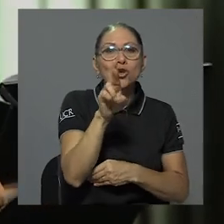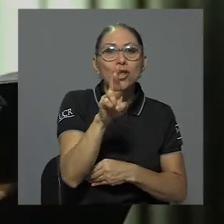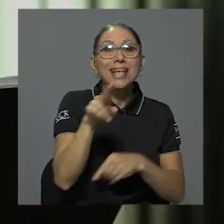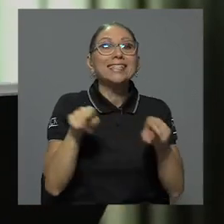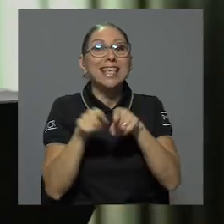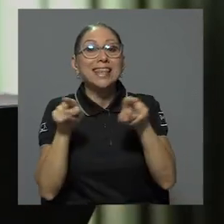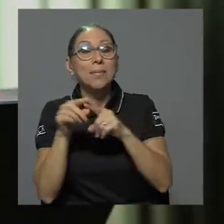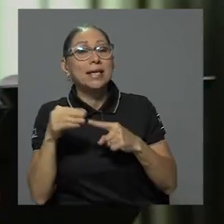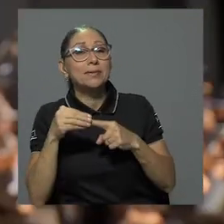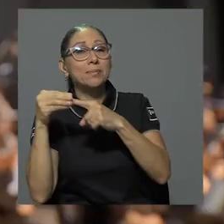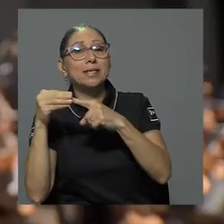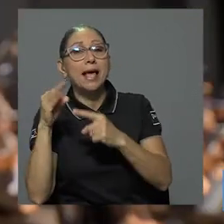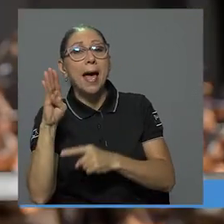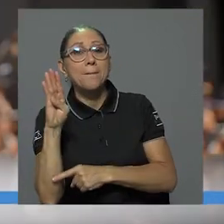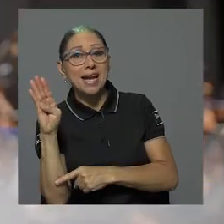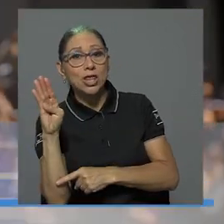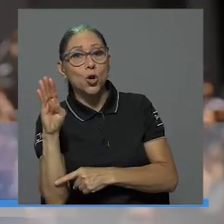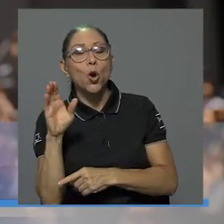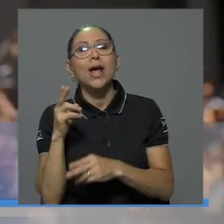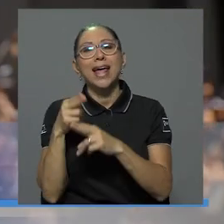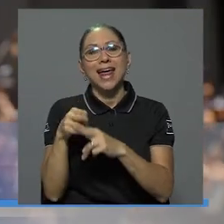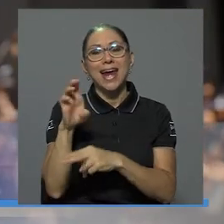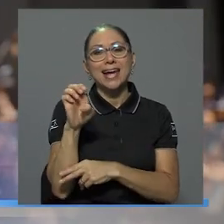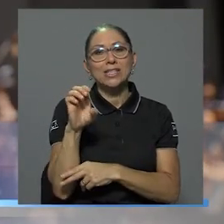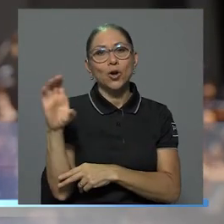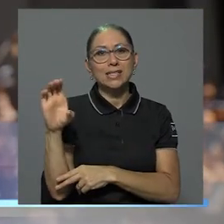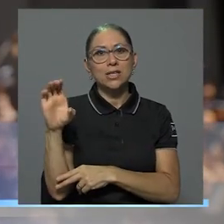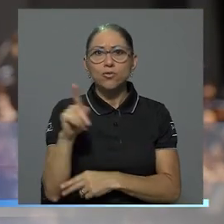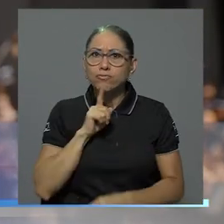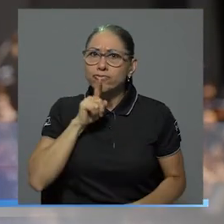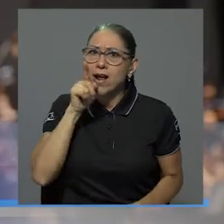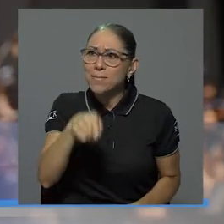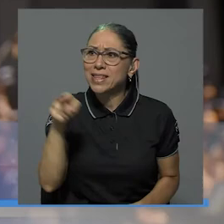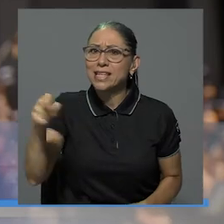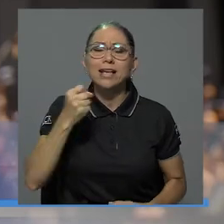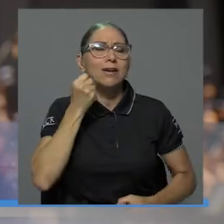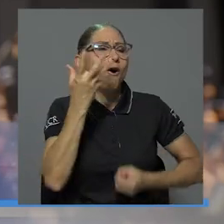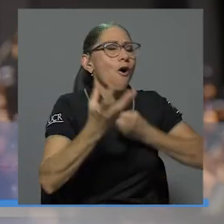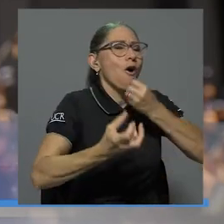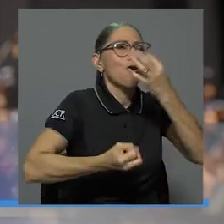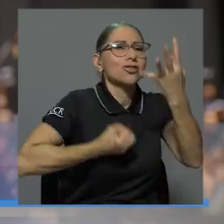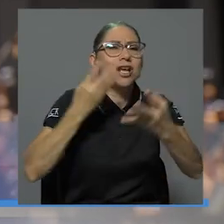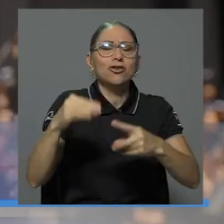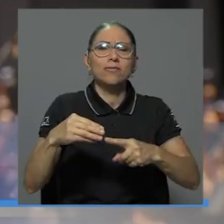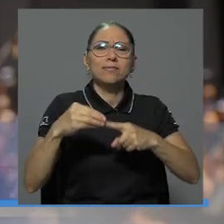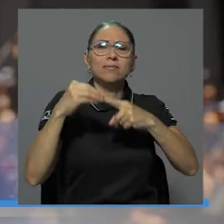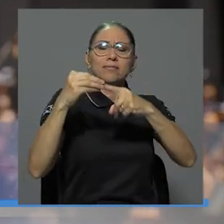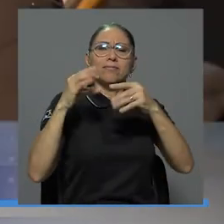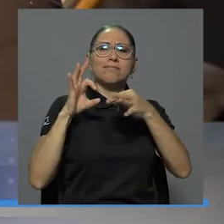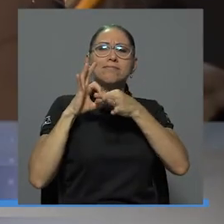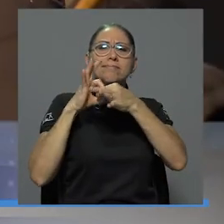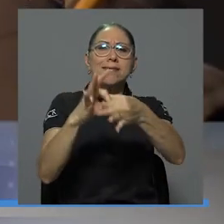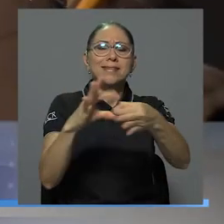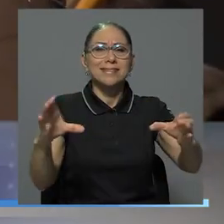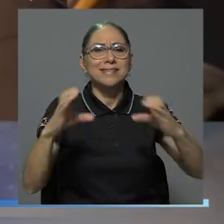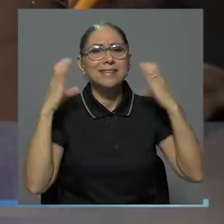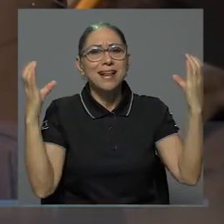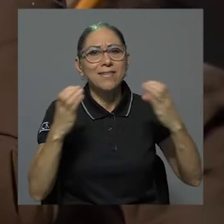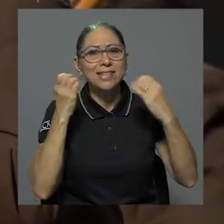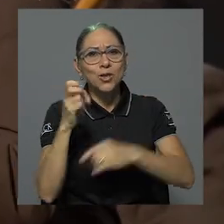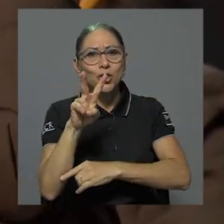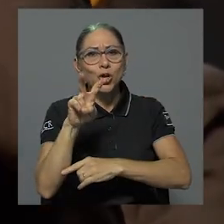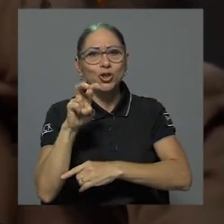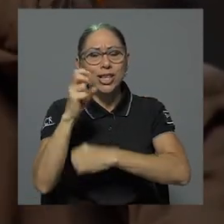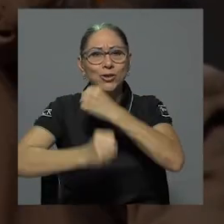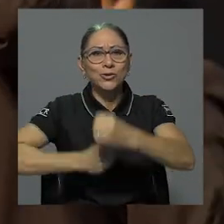Castillo. Sin duda alguna, un concierto muy pertinente frente a la celebración de 200 años